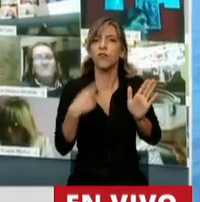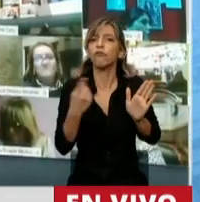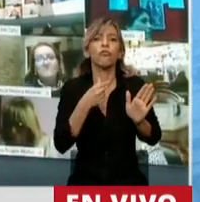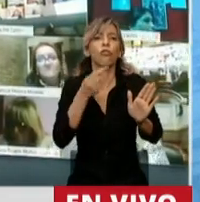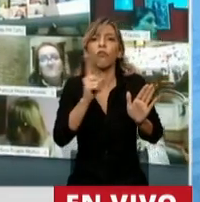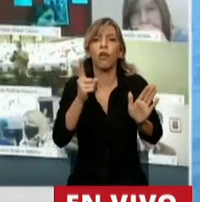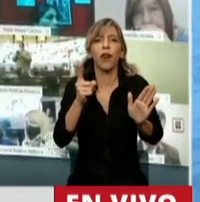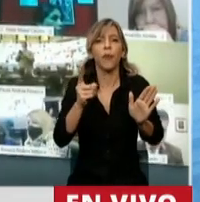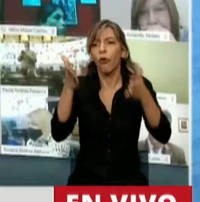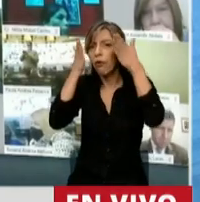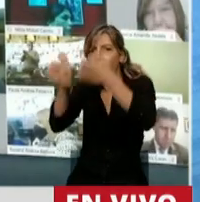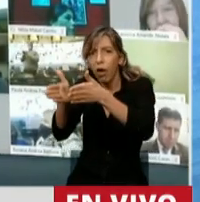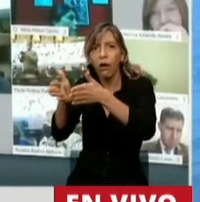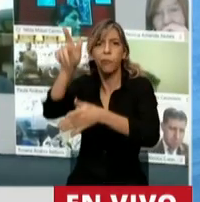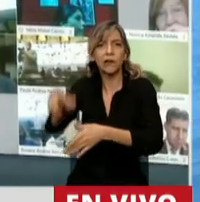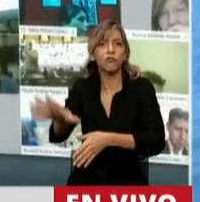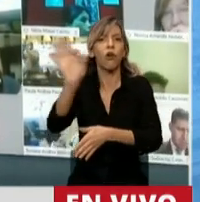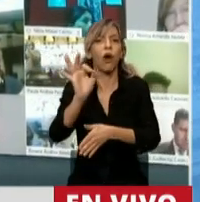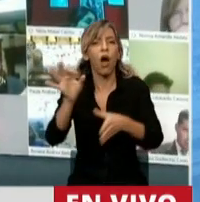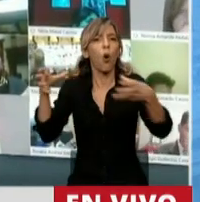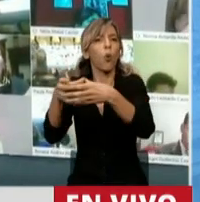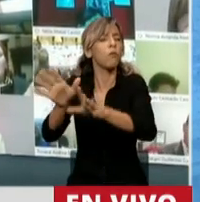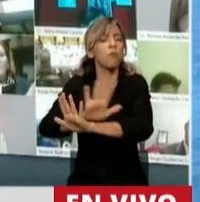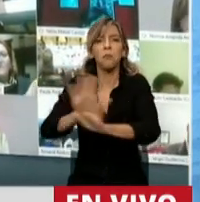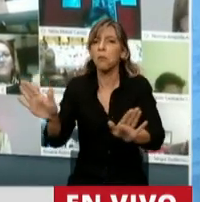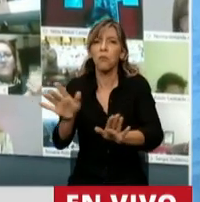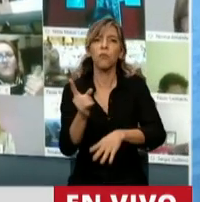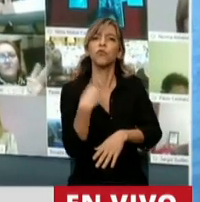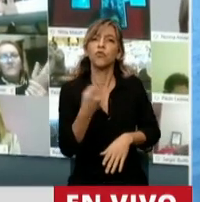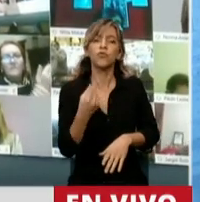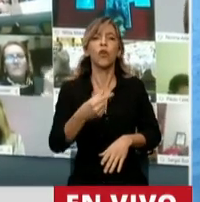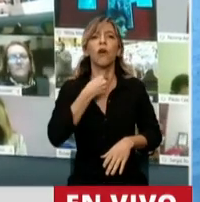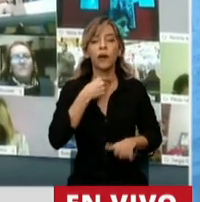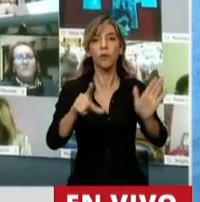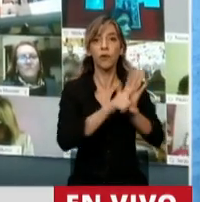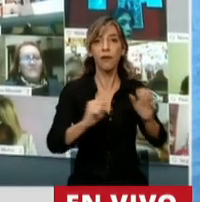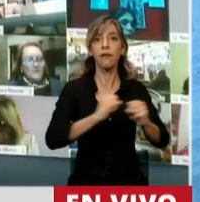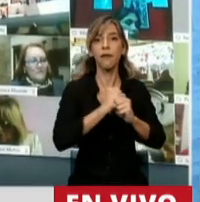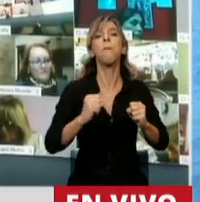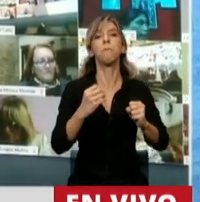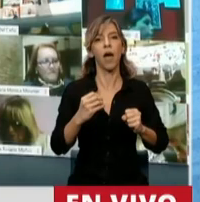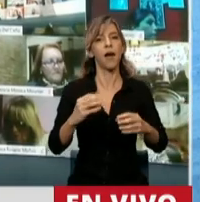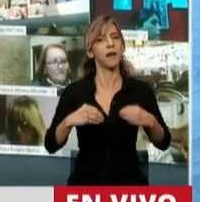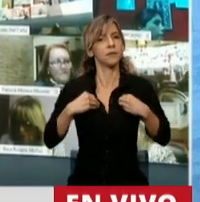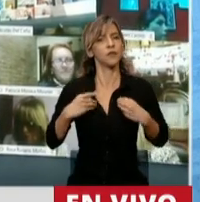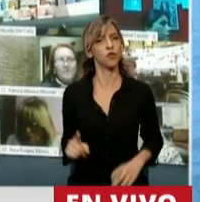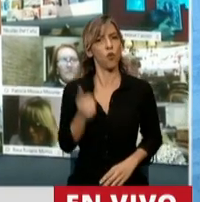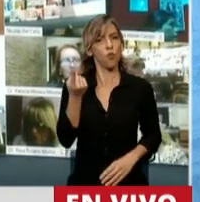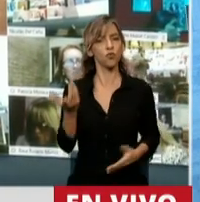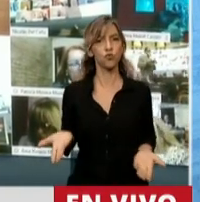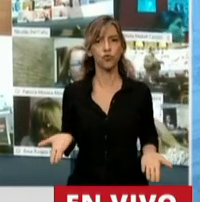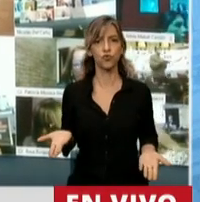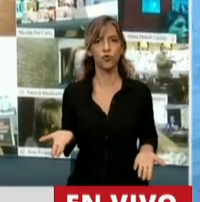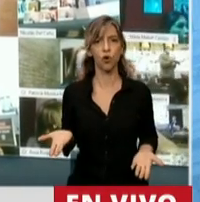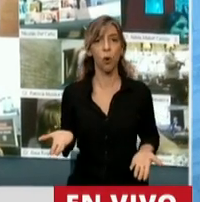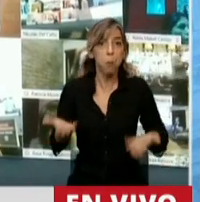dos formas de salir de aquí. Tenemos la forma de salir con orgullo o con vergüenza. Y hoy cada